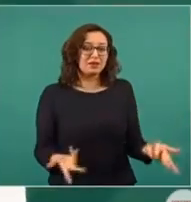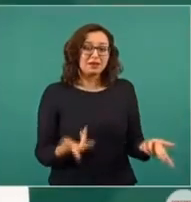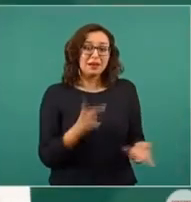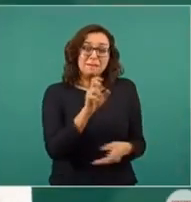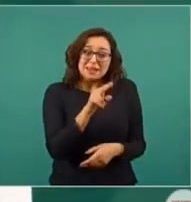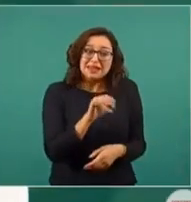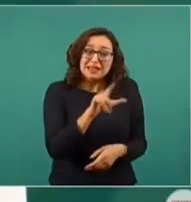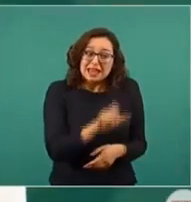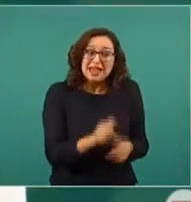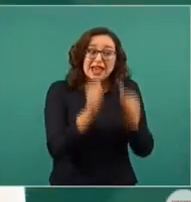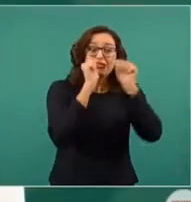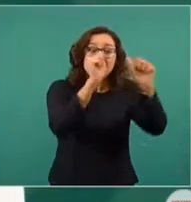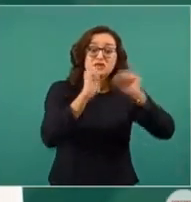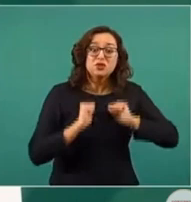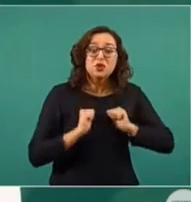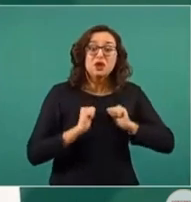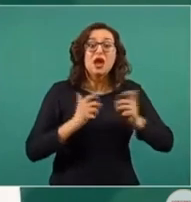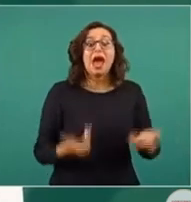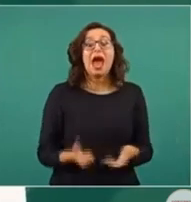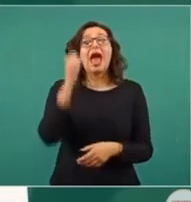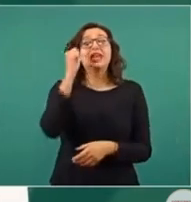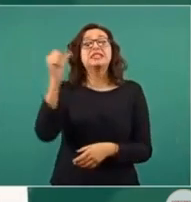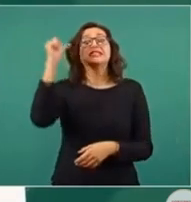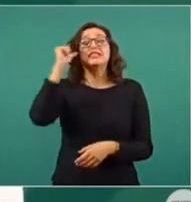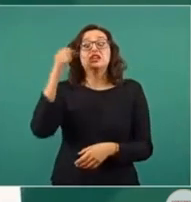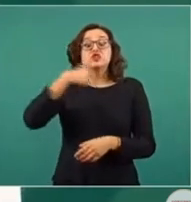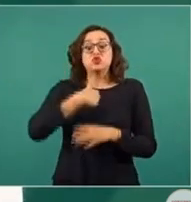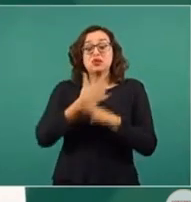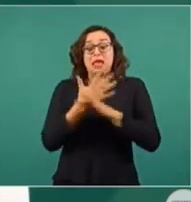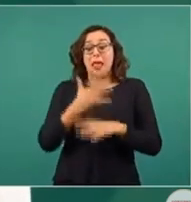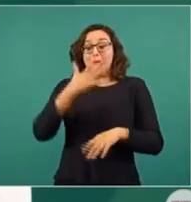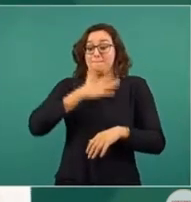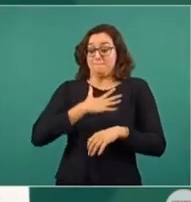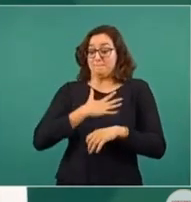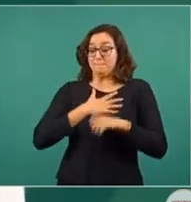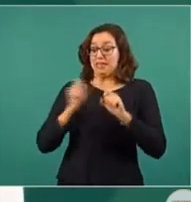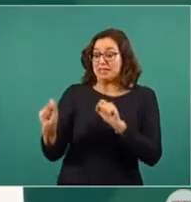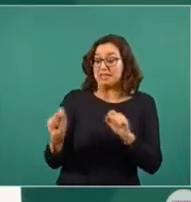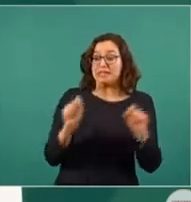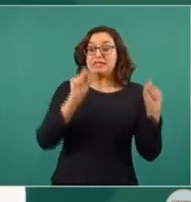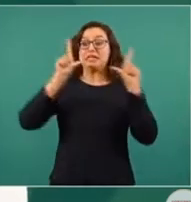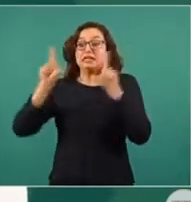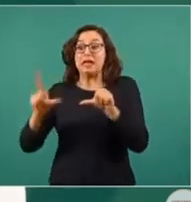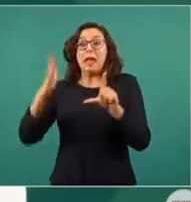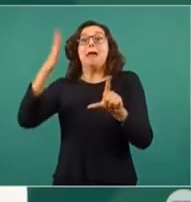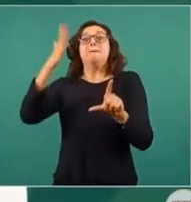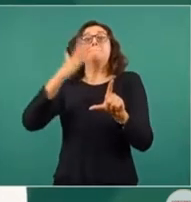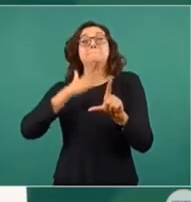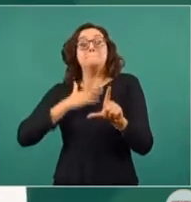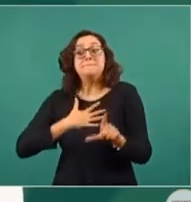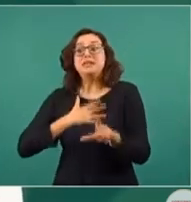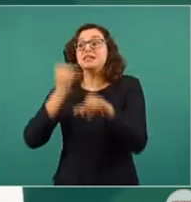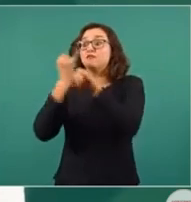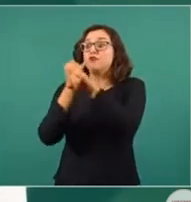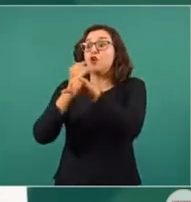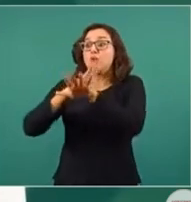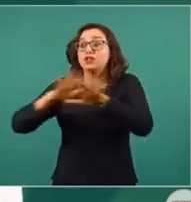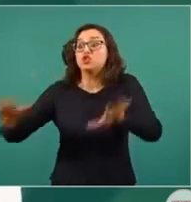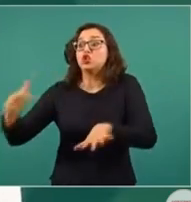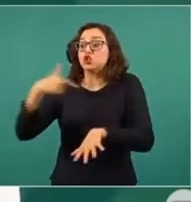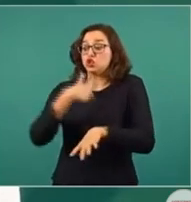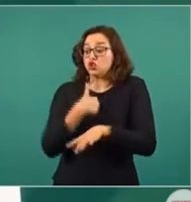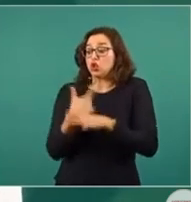Penilei, Penilei, ayer dije de mi diapositiva de la que me hago cargo, lo vuelvo a decir, creo que es bastante obvio para todas y todos,